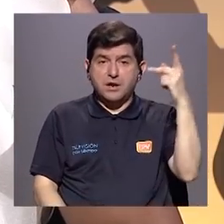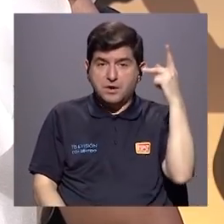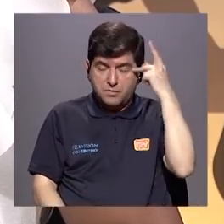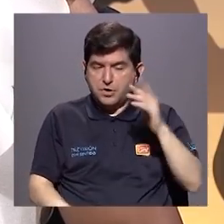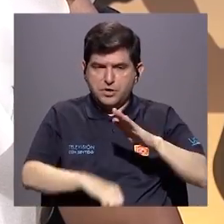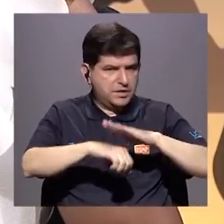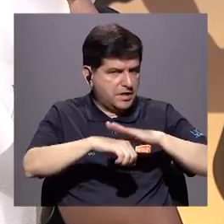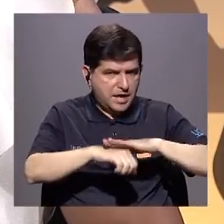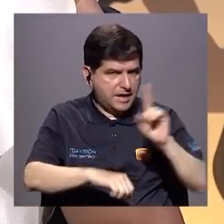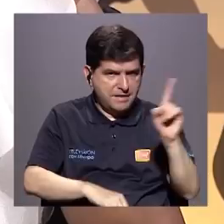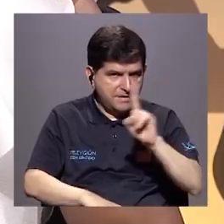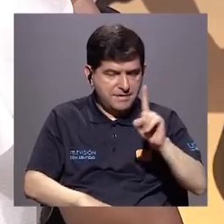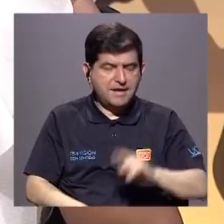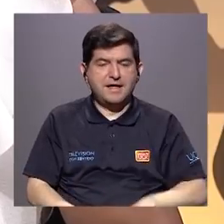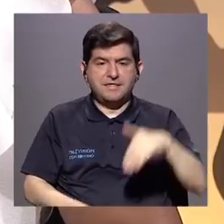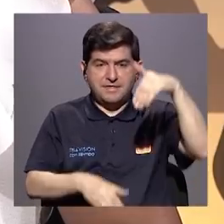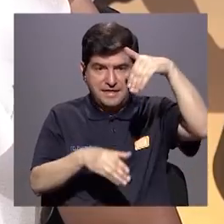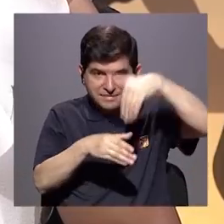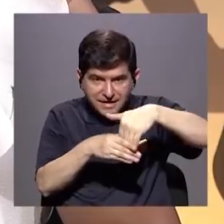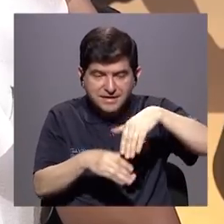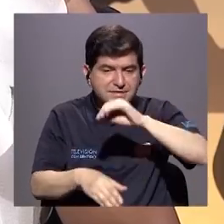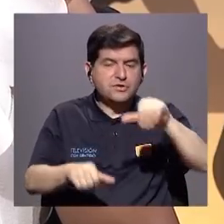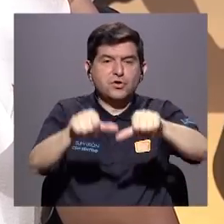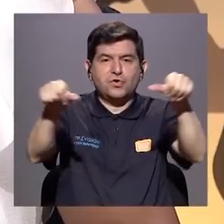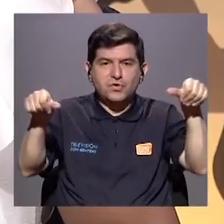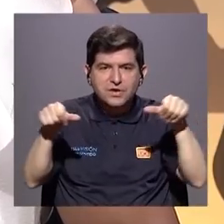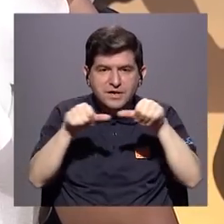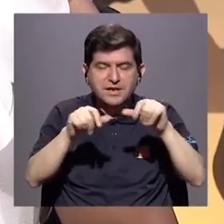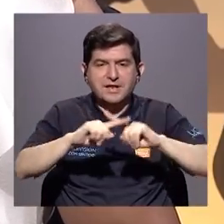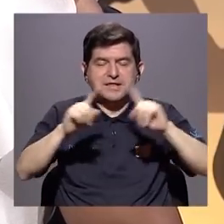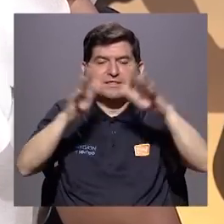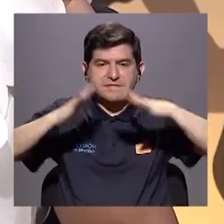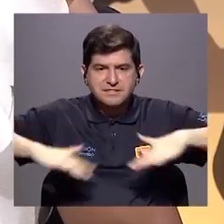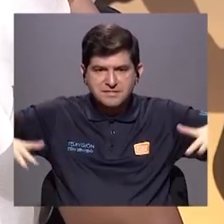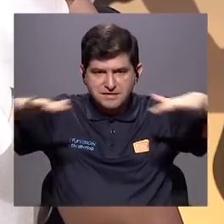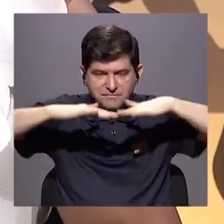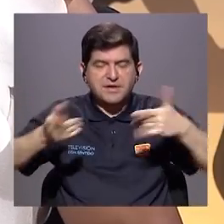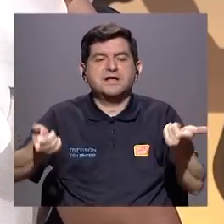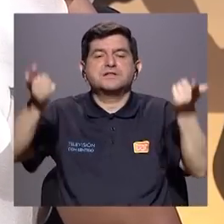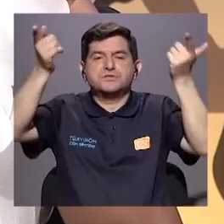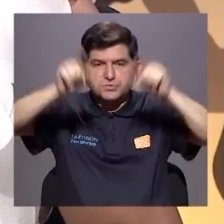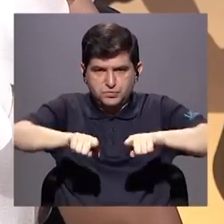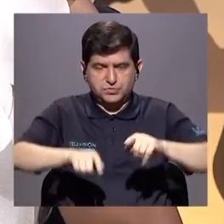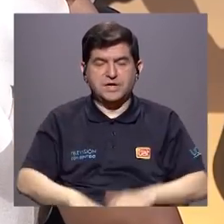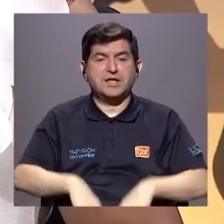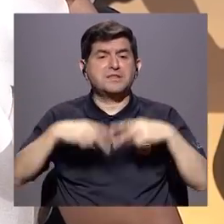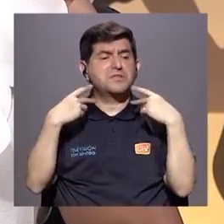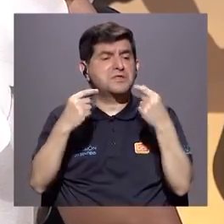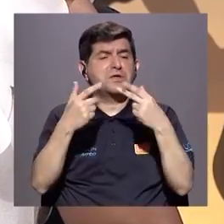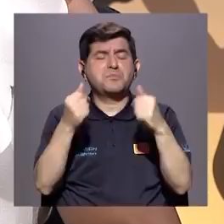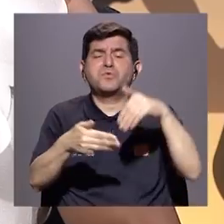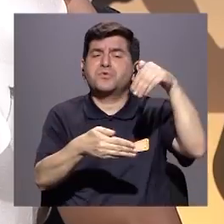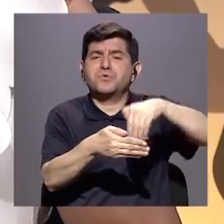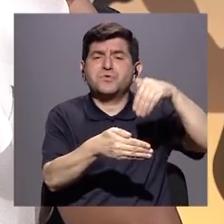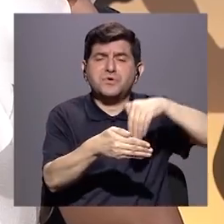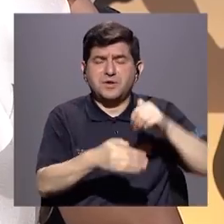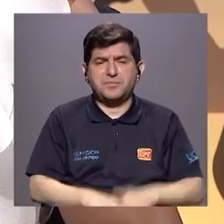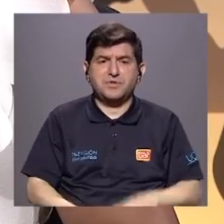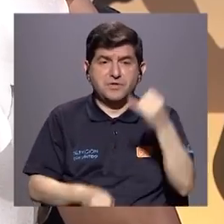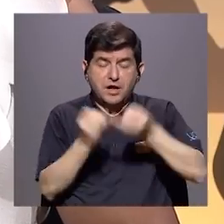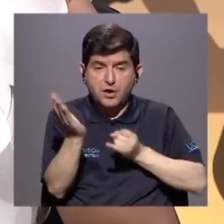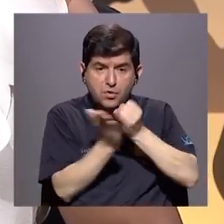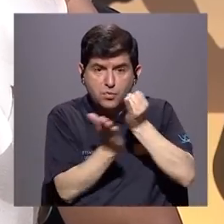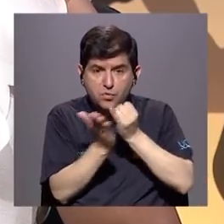solamente de cero tolerancia en el centro educativo, sino en el aula y en los diferentes espacios donde esto se da. Porque rápidamente se han documentado